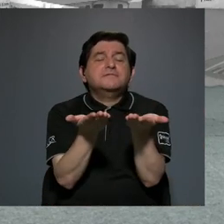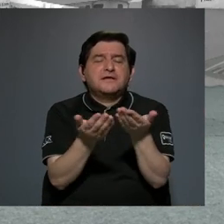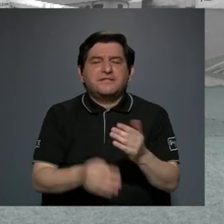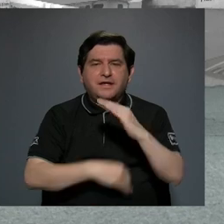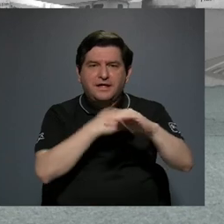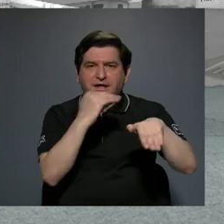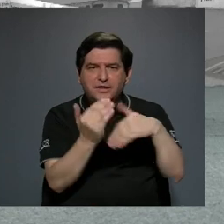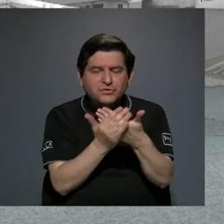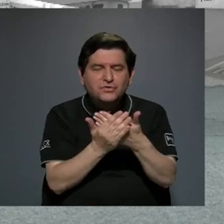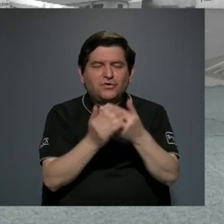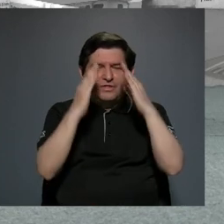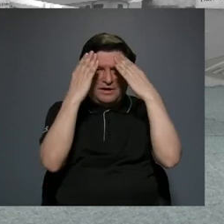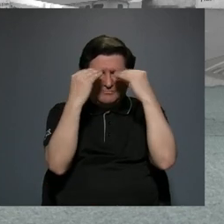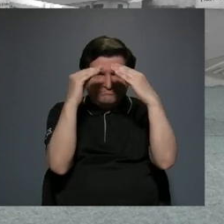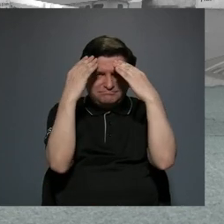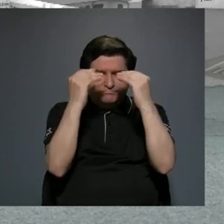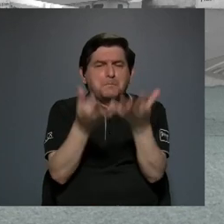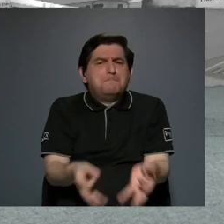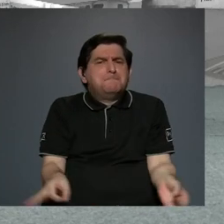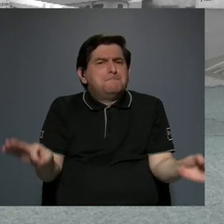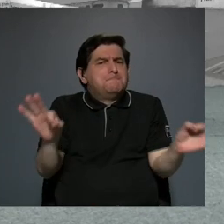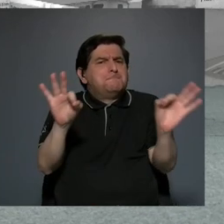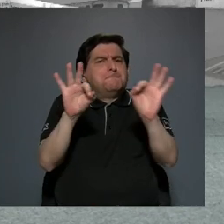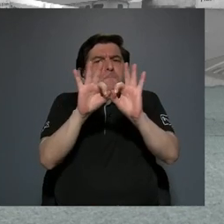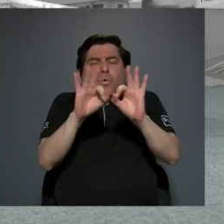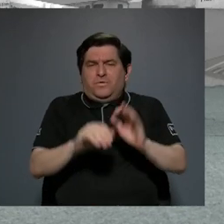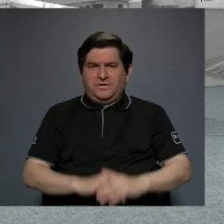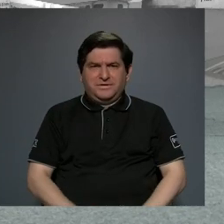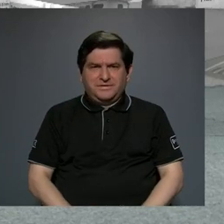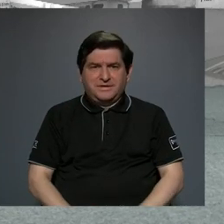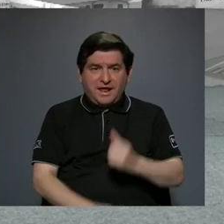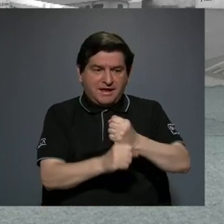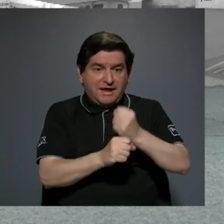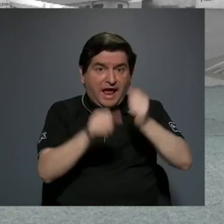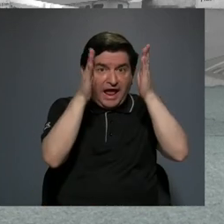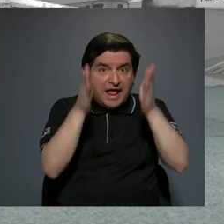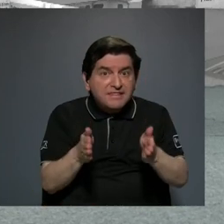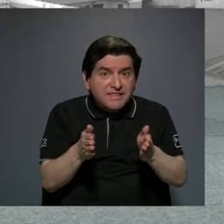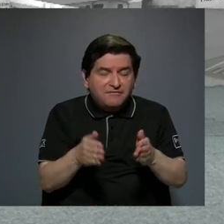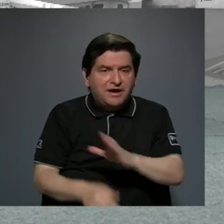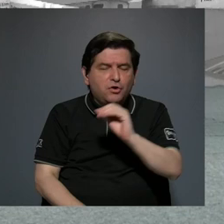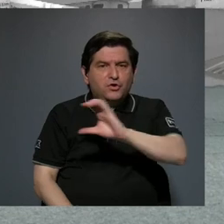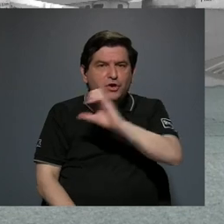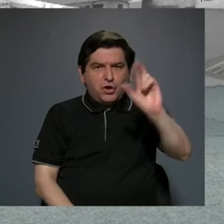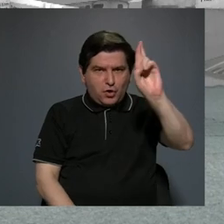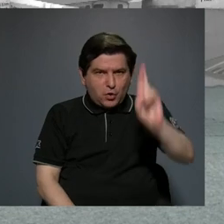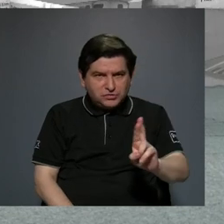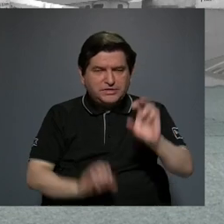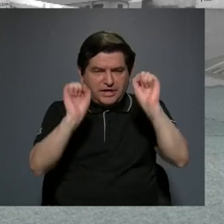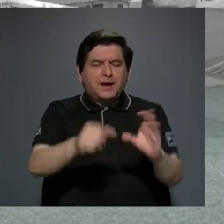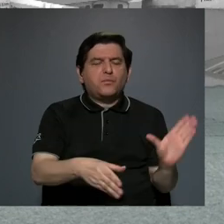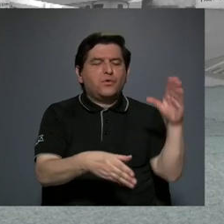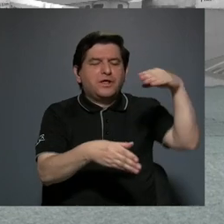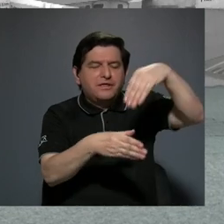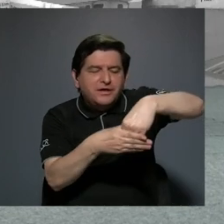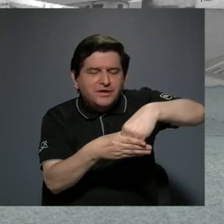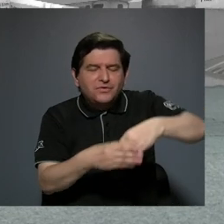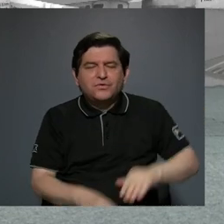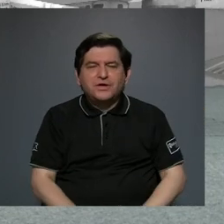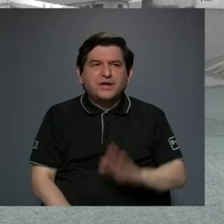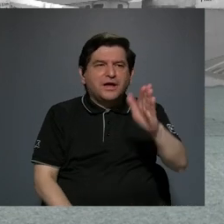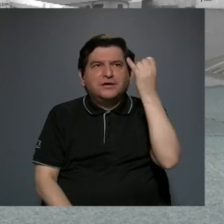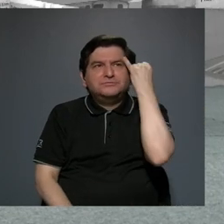este tipo de información que es importantísimo para que los trabajadores y Costa Rica lleguen a incluir dentro de sus